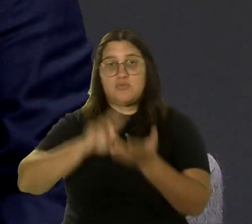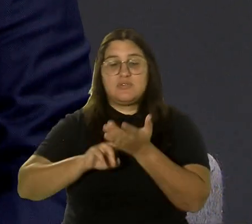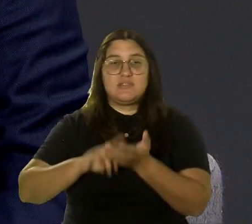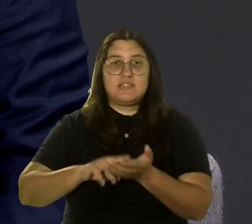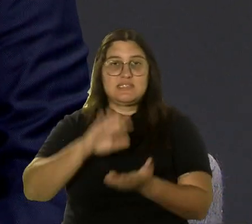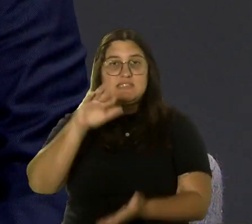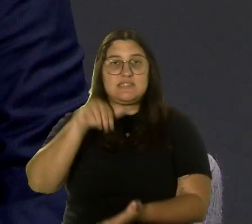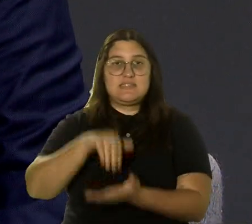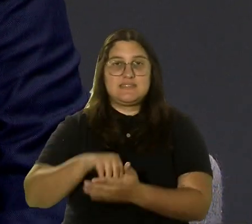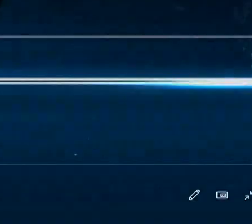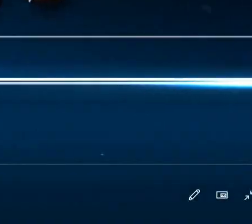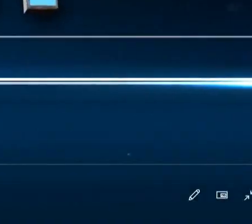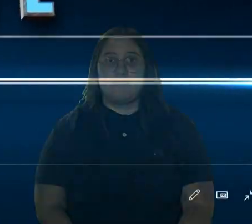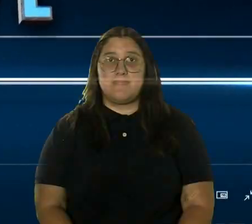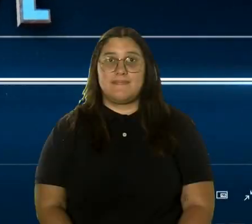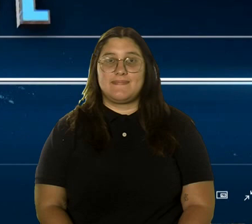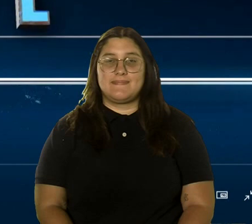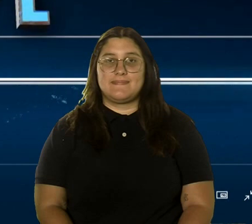Cobian, productor.